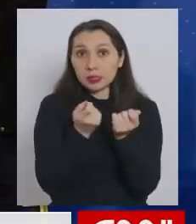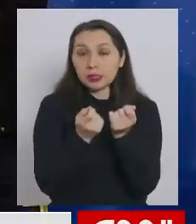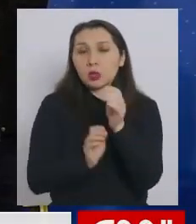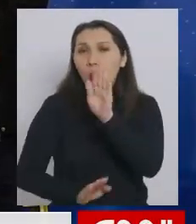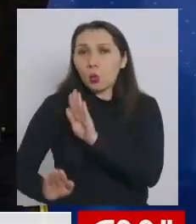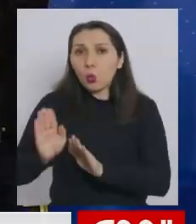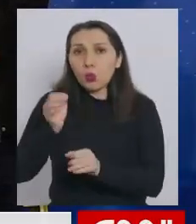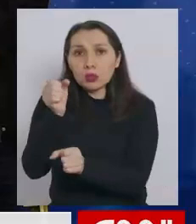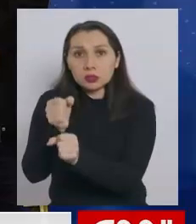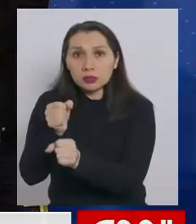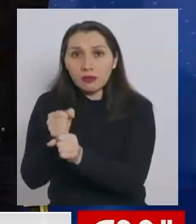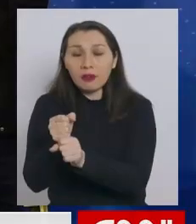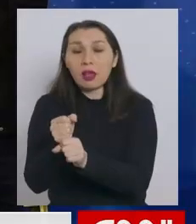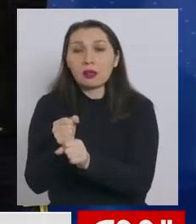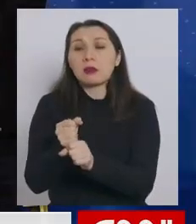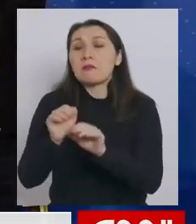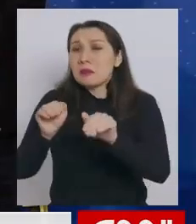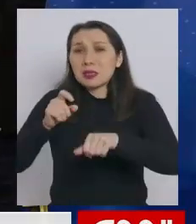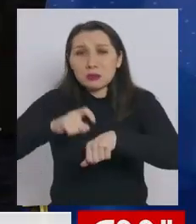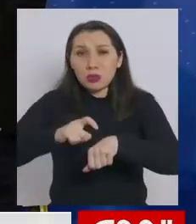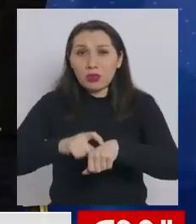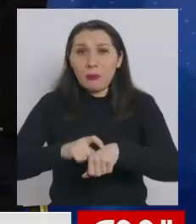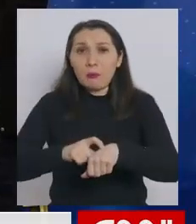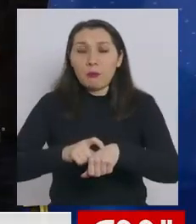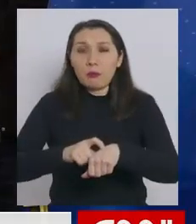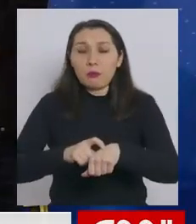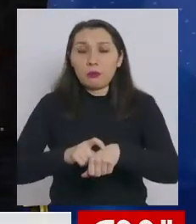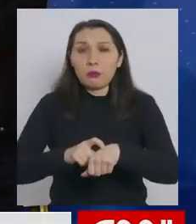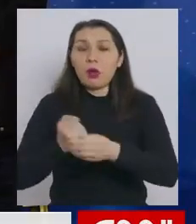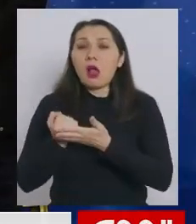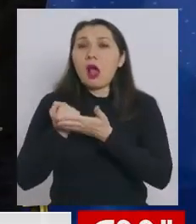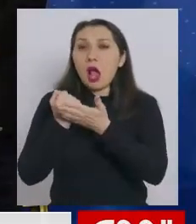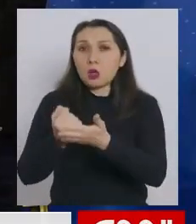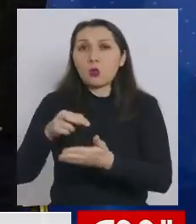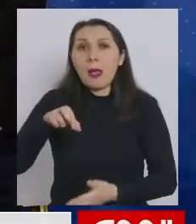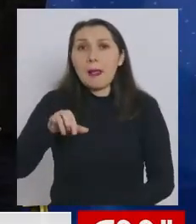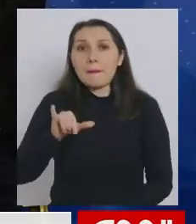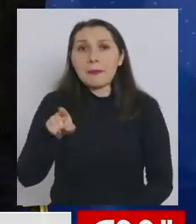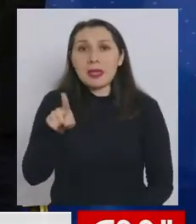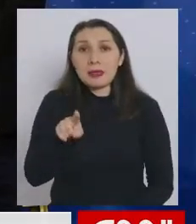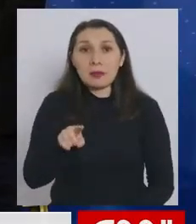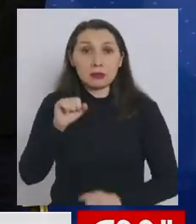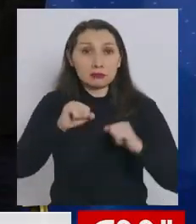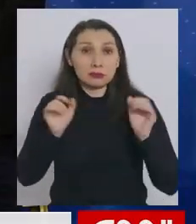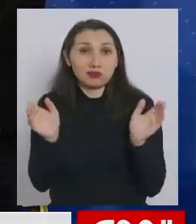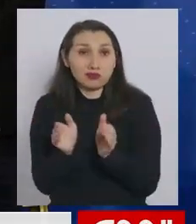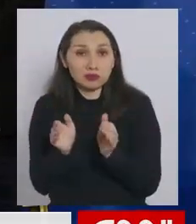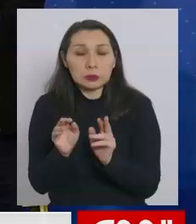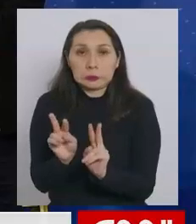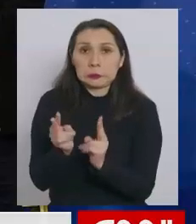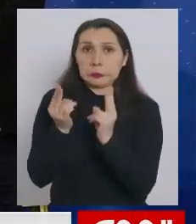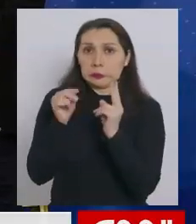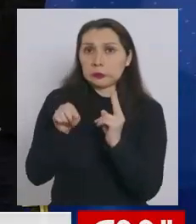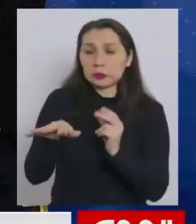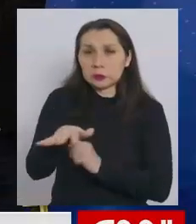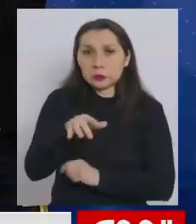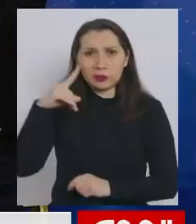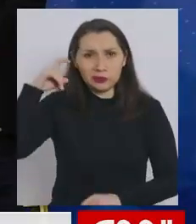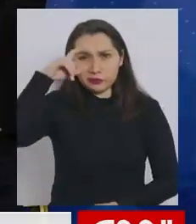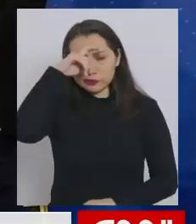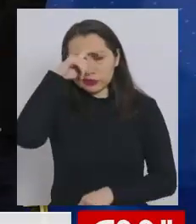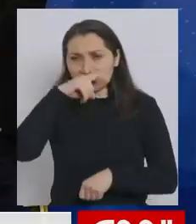proteger los empleos y al mismo tiempo ayudar a las pymes a sobrevivir a estos tiempos tan difíciles.